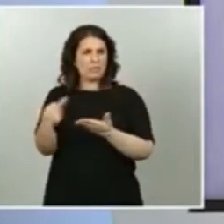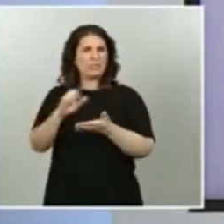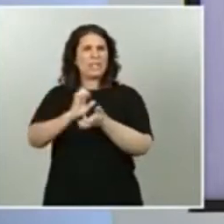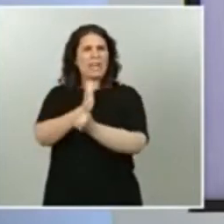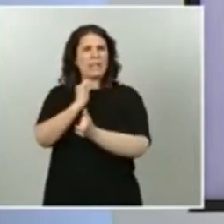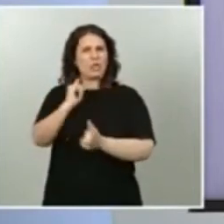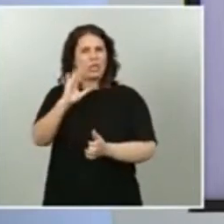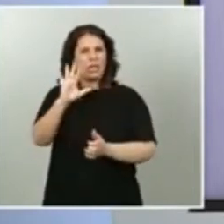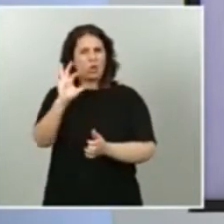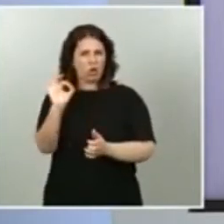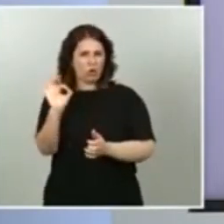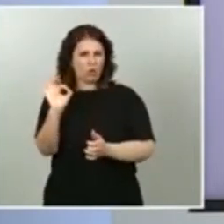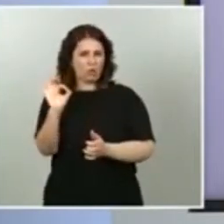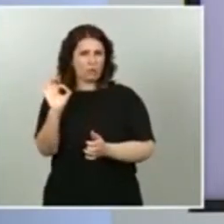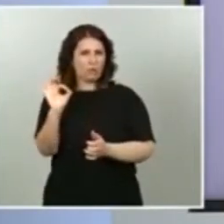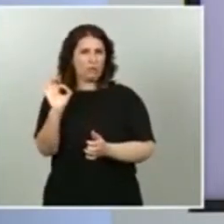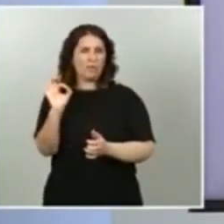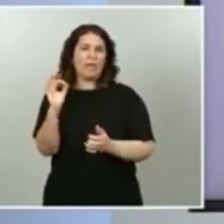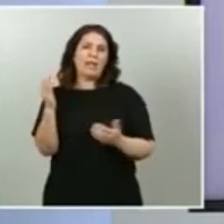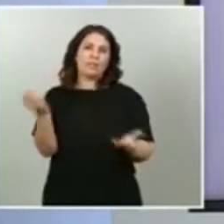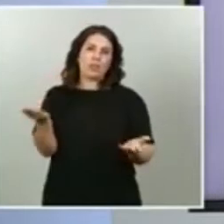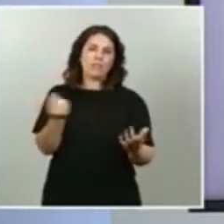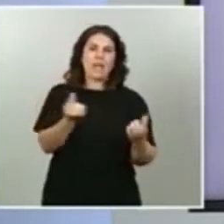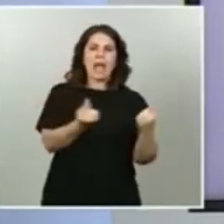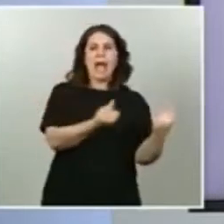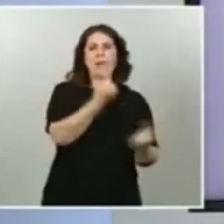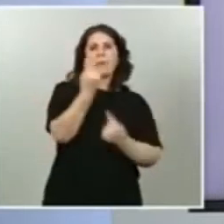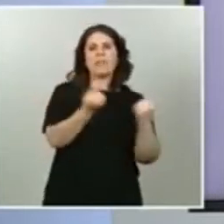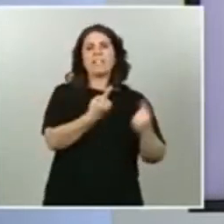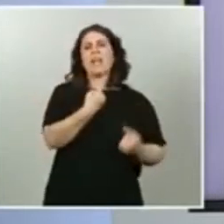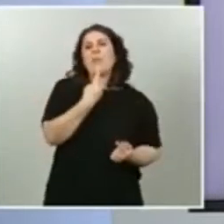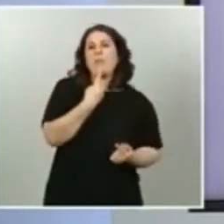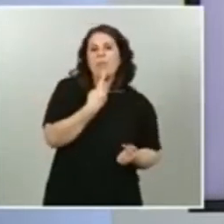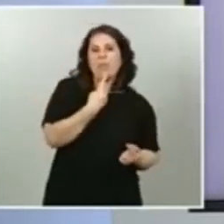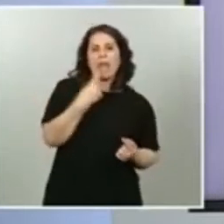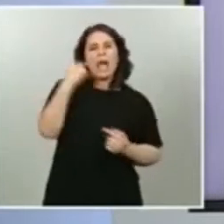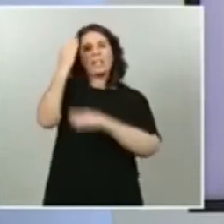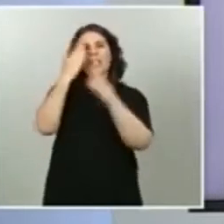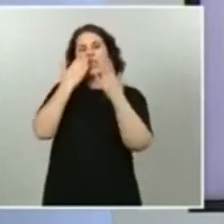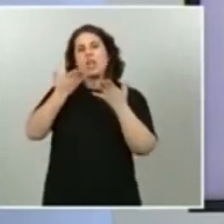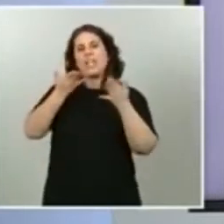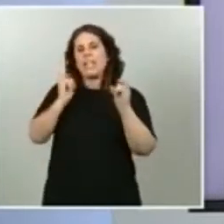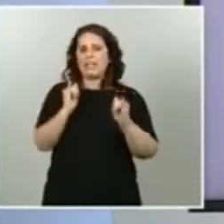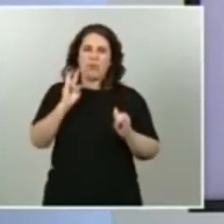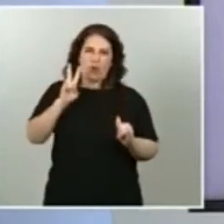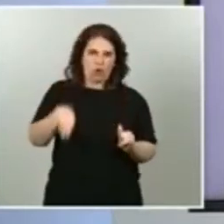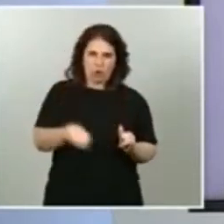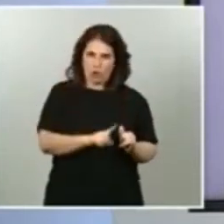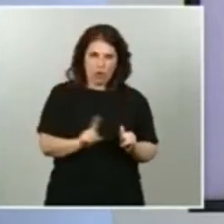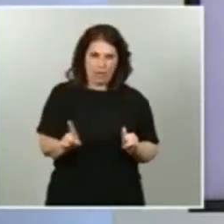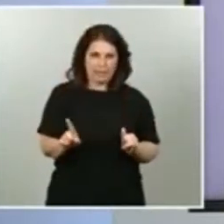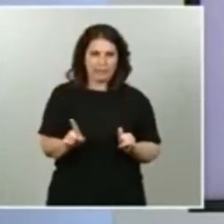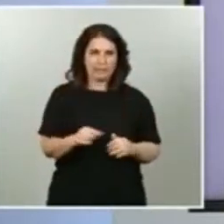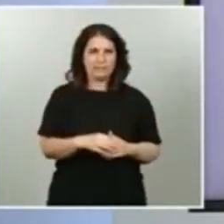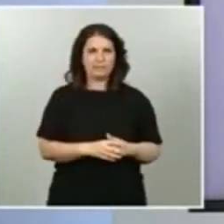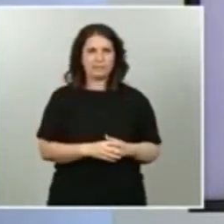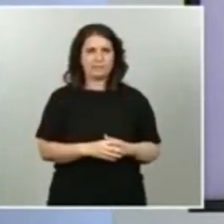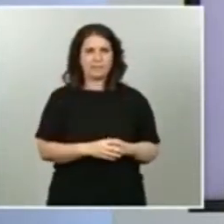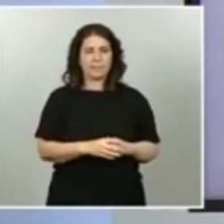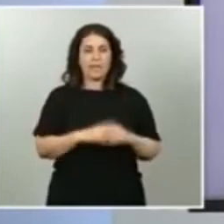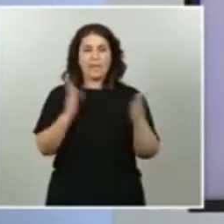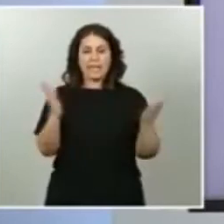lo tanto no es cierto, como algunas veces se ha planteado que no habían sido atendidas. Y en esta ocasión, en la semana pasada,